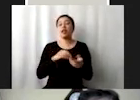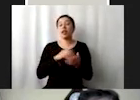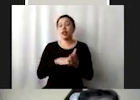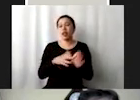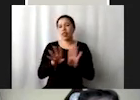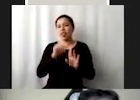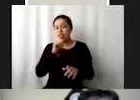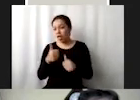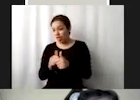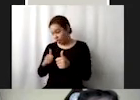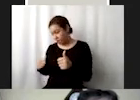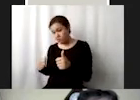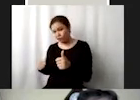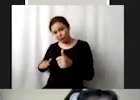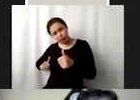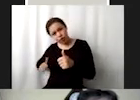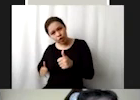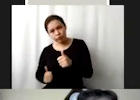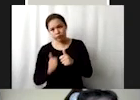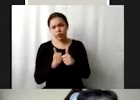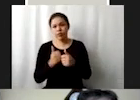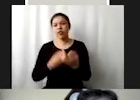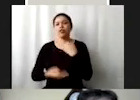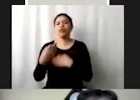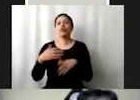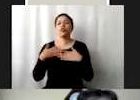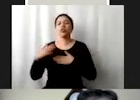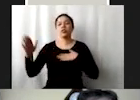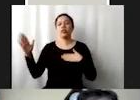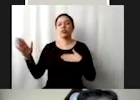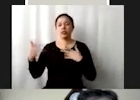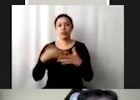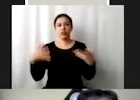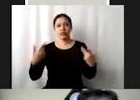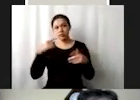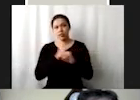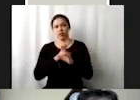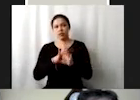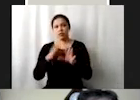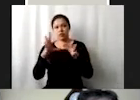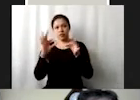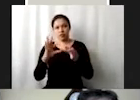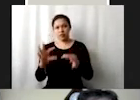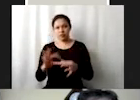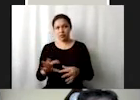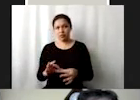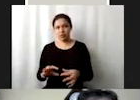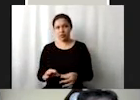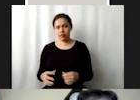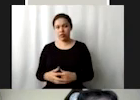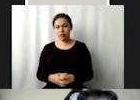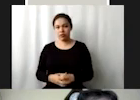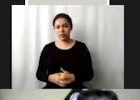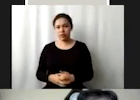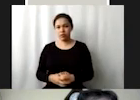y con un compromiso amplio hacia el desglose de los datos hay una lista amplia de